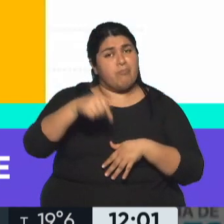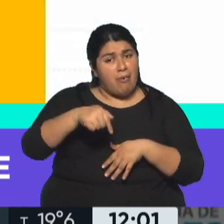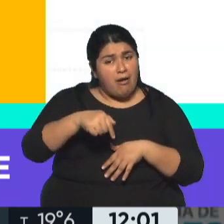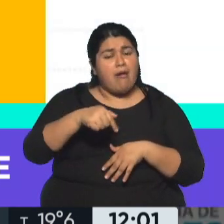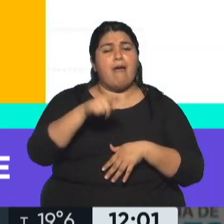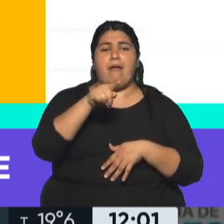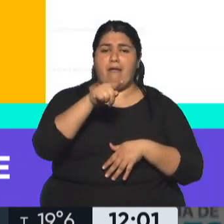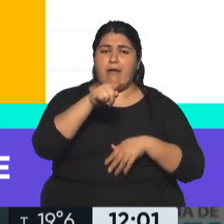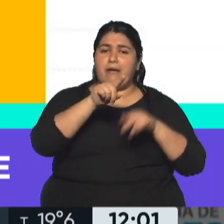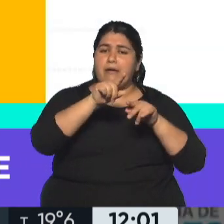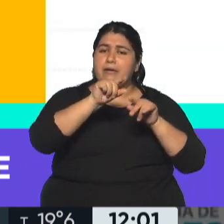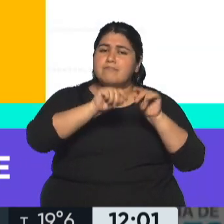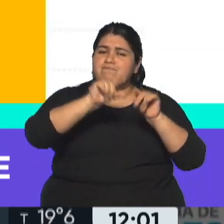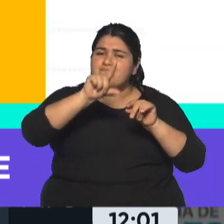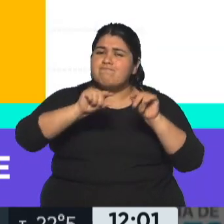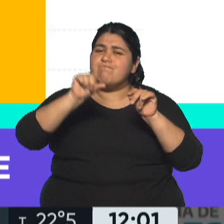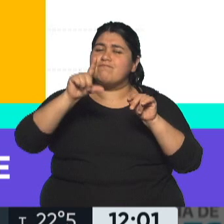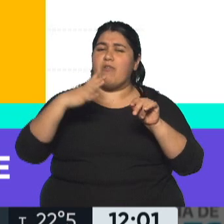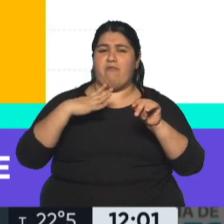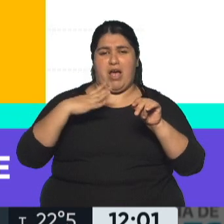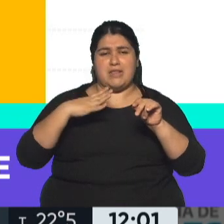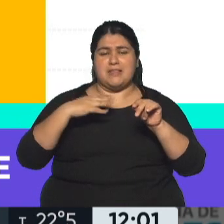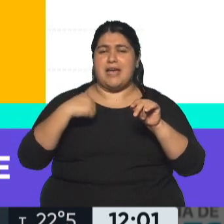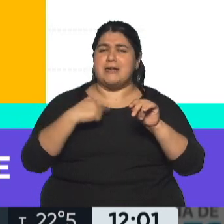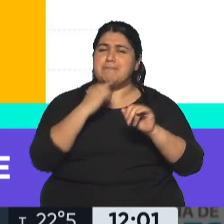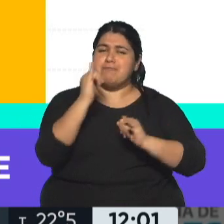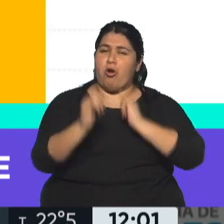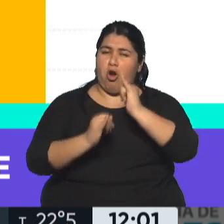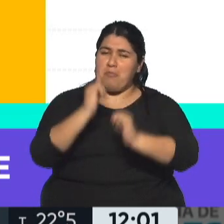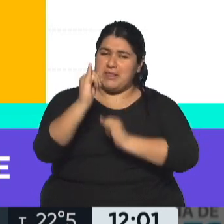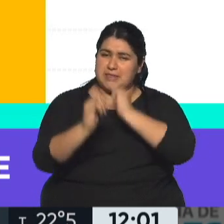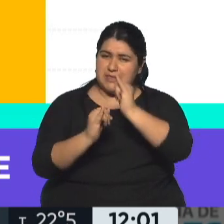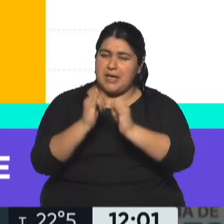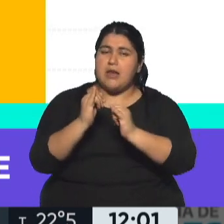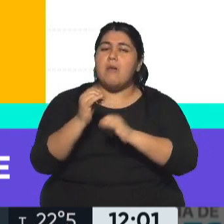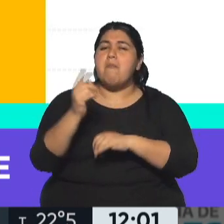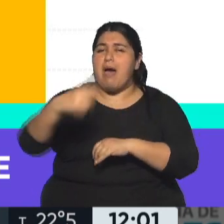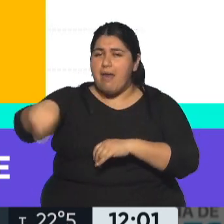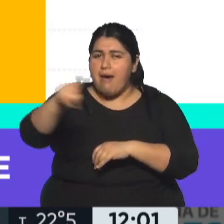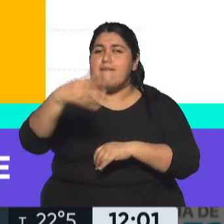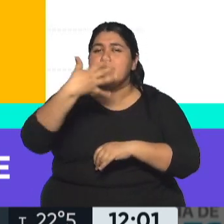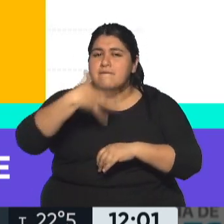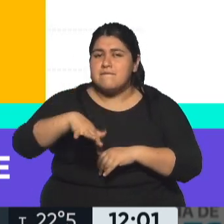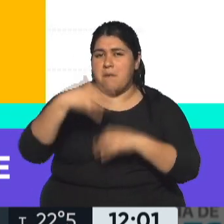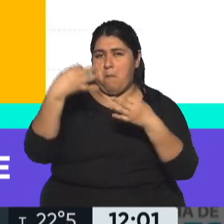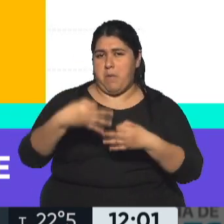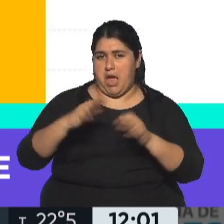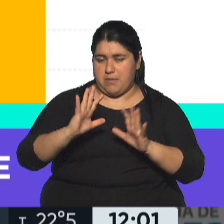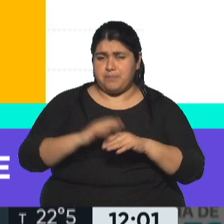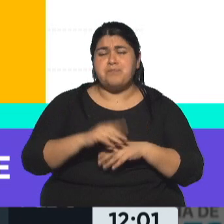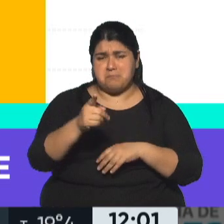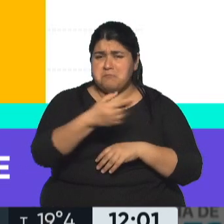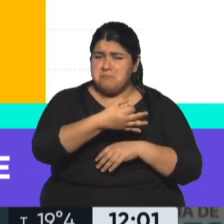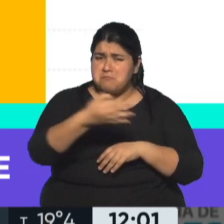hacer algún comentario para que se comprenda bien. Es cierto que